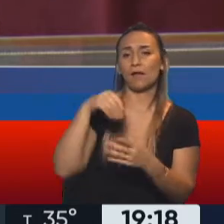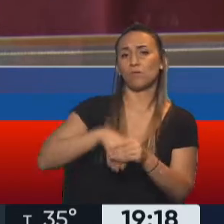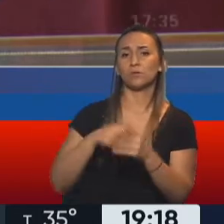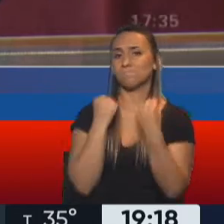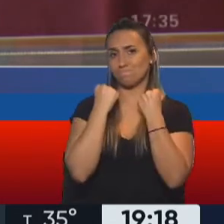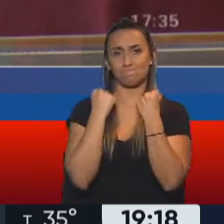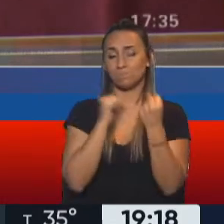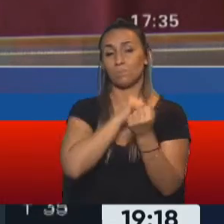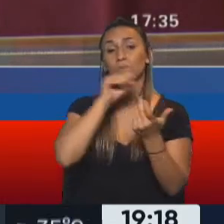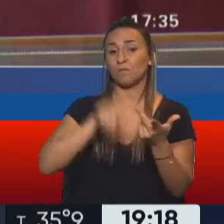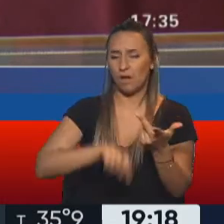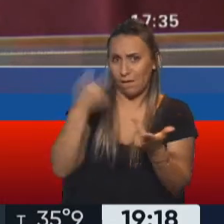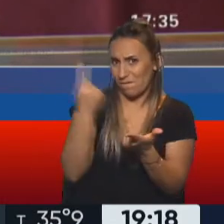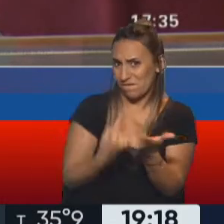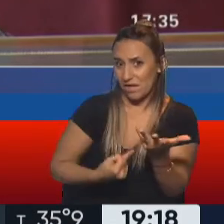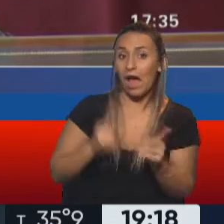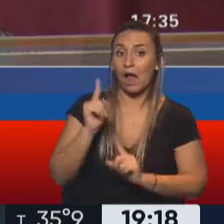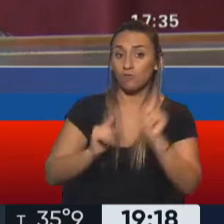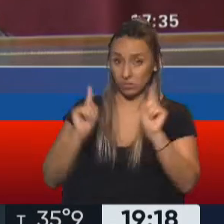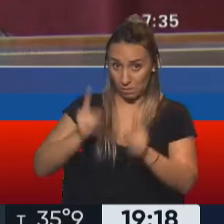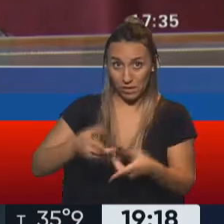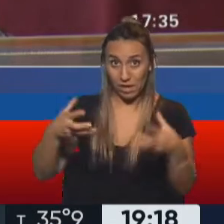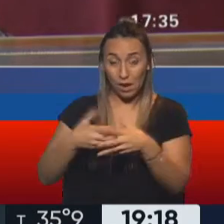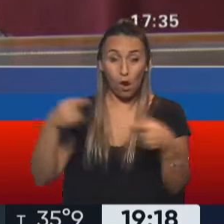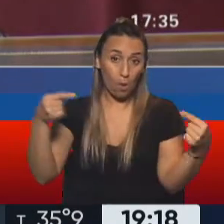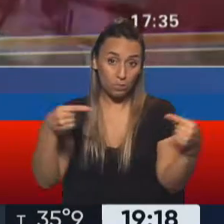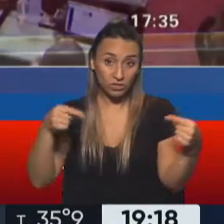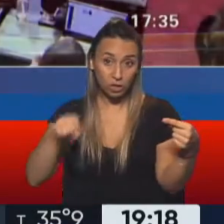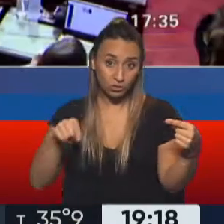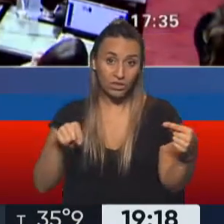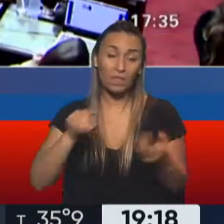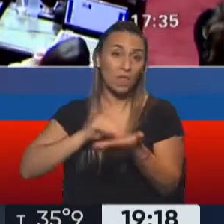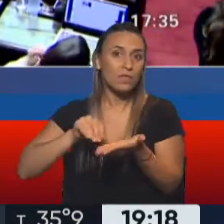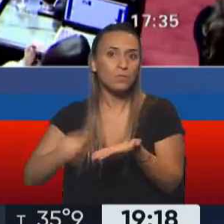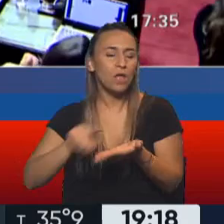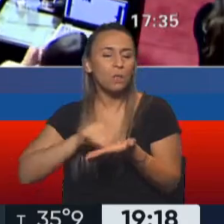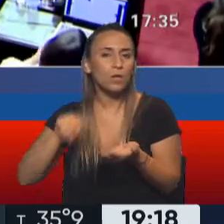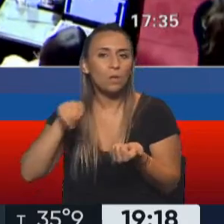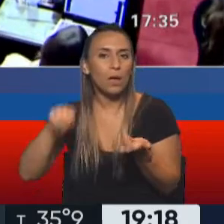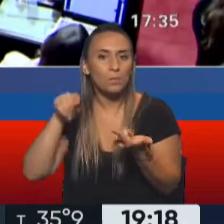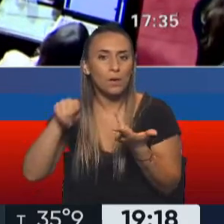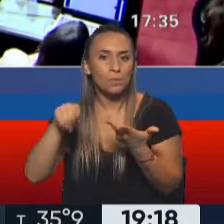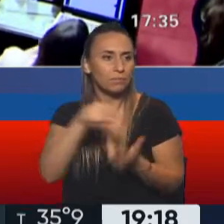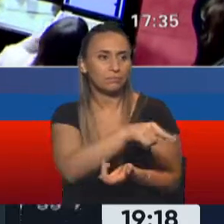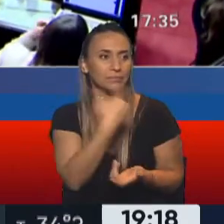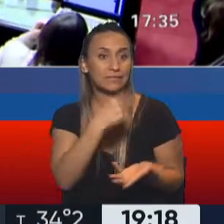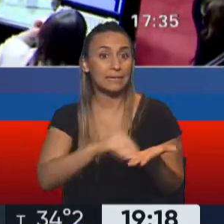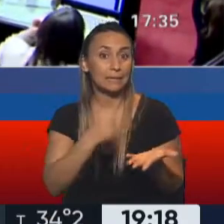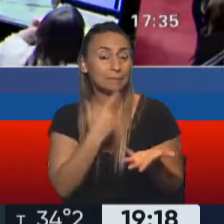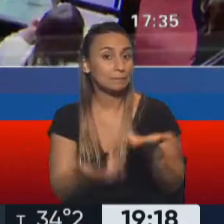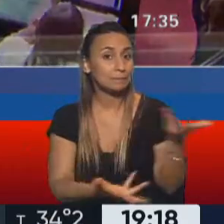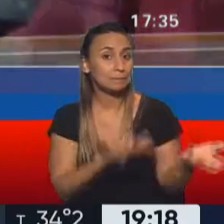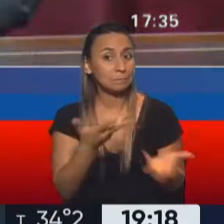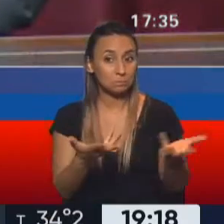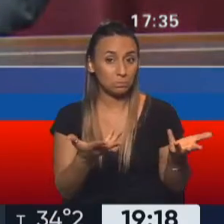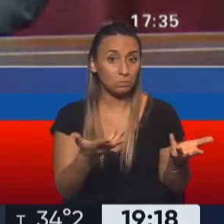desmintieron, incluso las voces opositoras que conocíamos eran de la Cámara de Diputados. Ahora empieza a crecer algo de